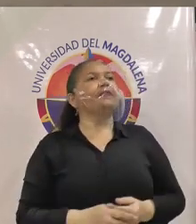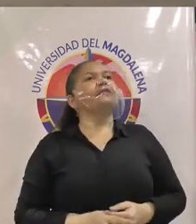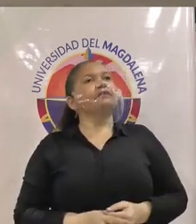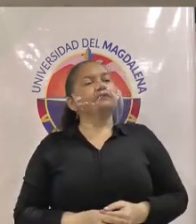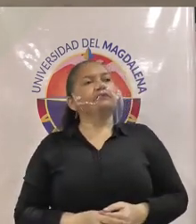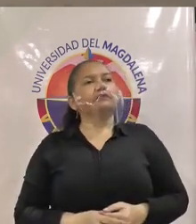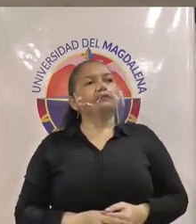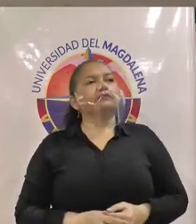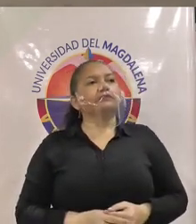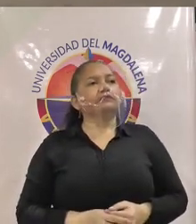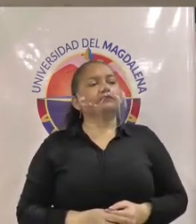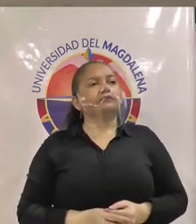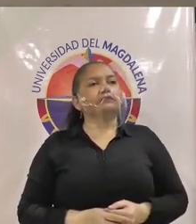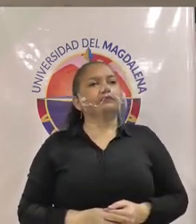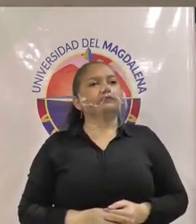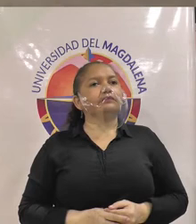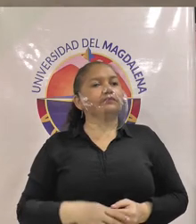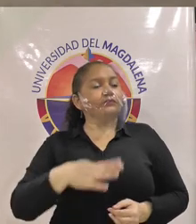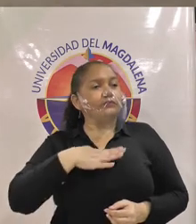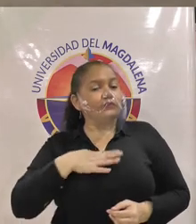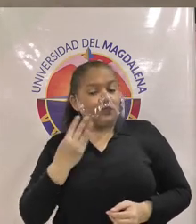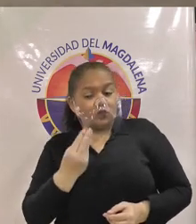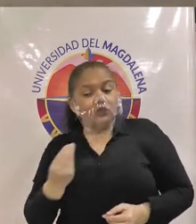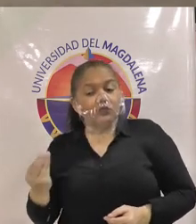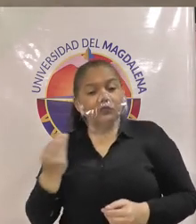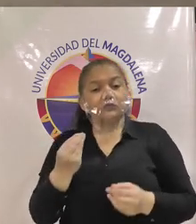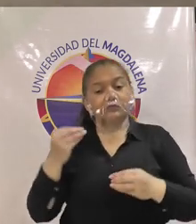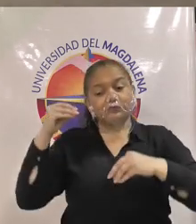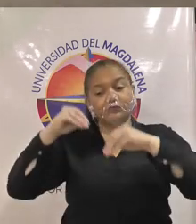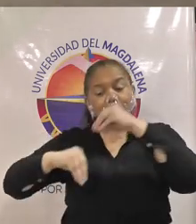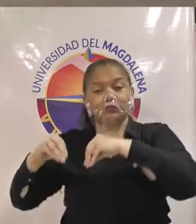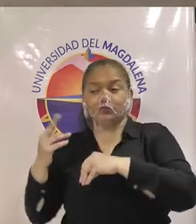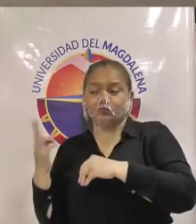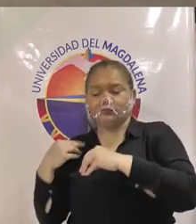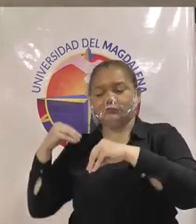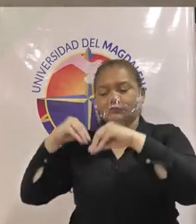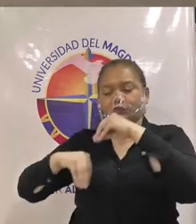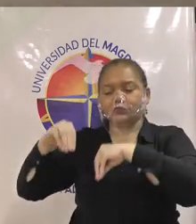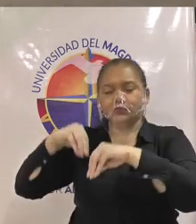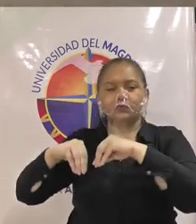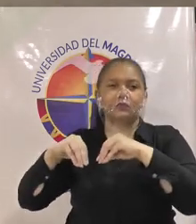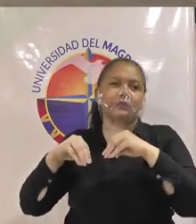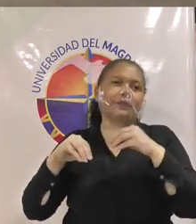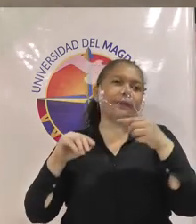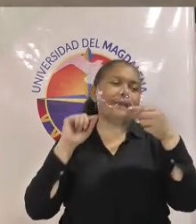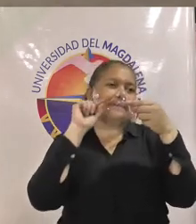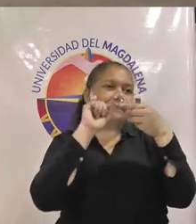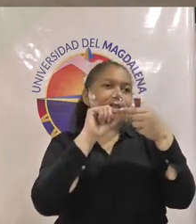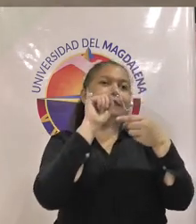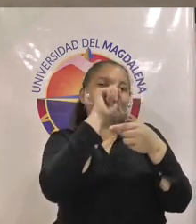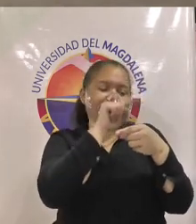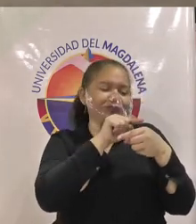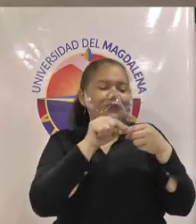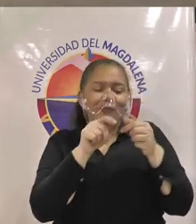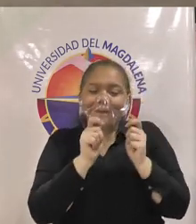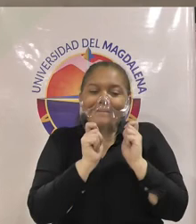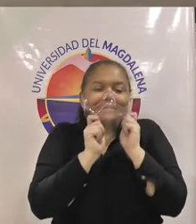propuestas lo que nosotros construimos como equipo fue institucionalizar la semana de la salud